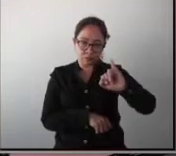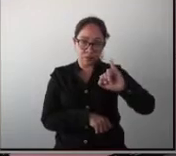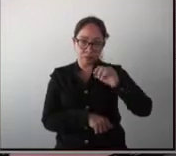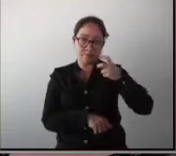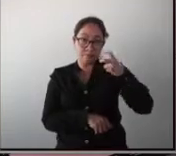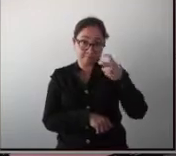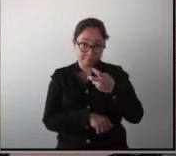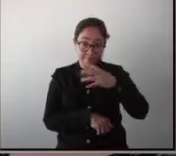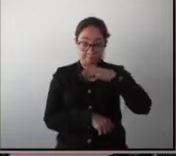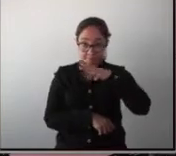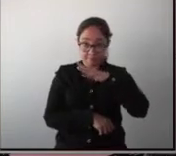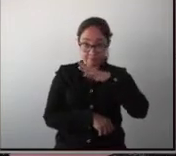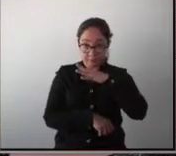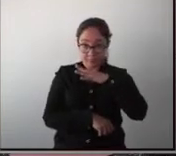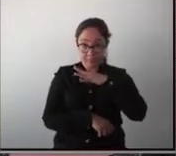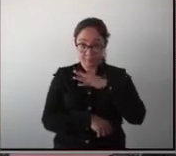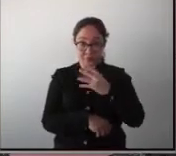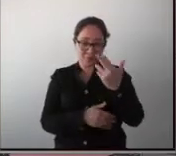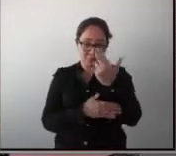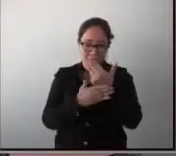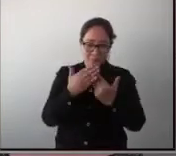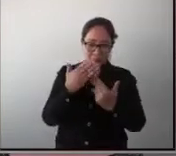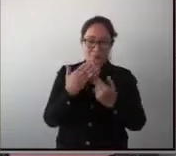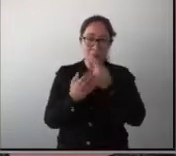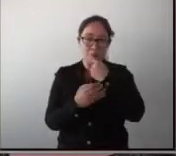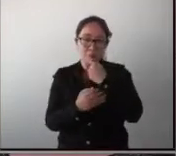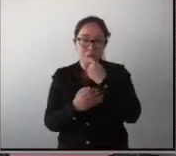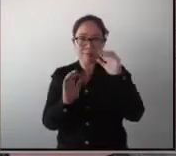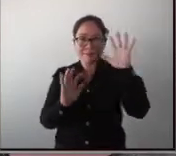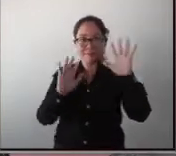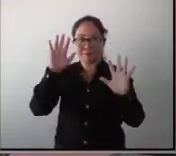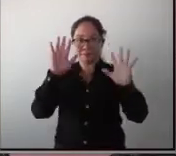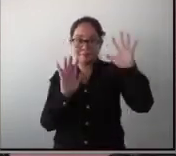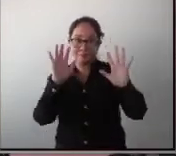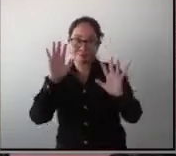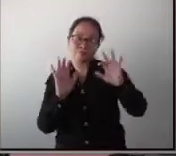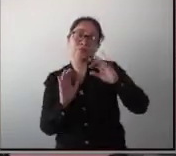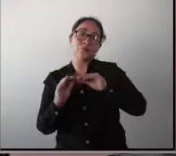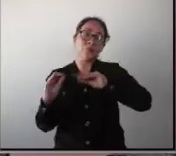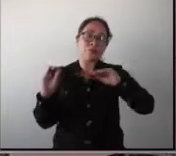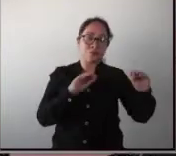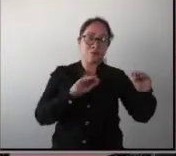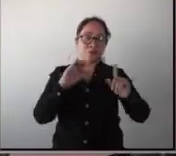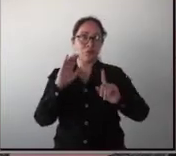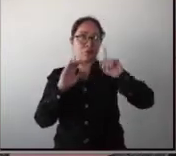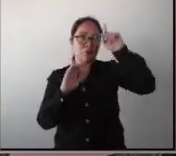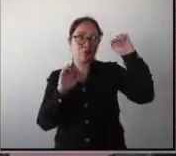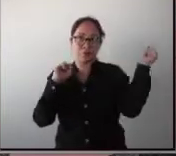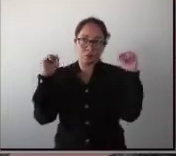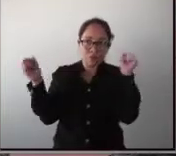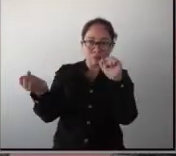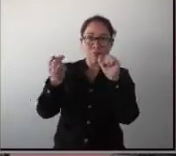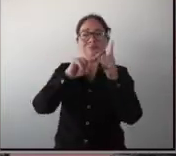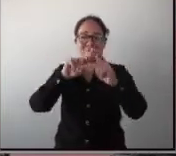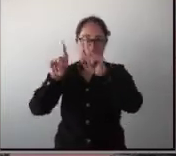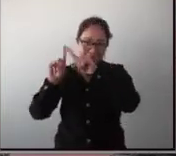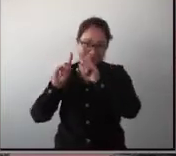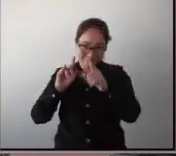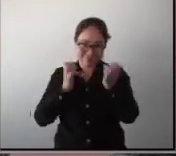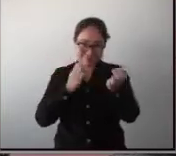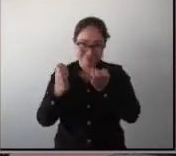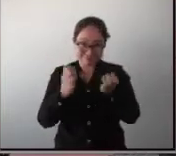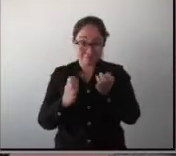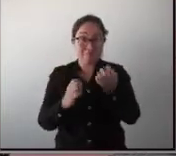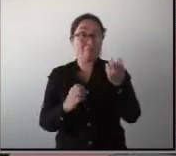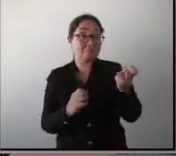el Wii tiene un avatar que sale en la pantalla y el avatar te dice, mueve la mano, sube, haz, corre. Y